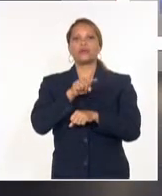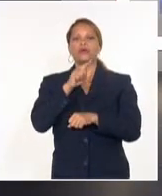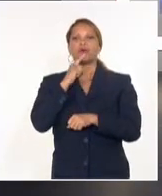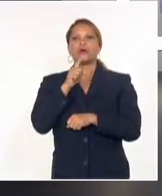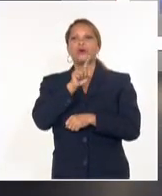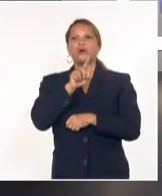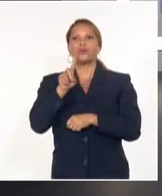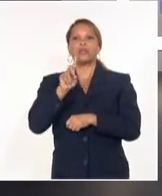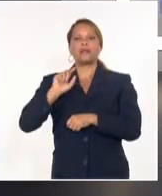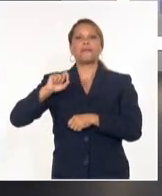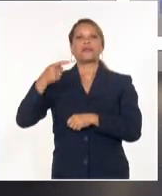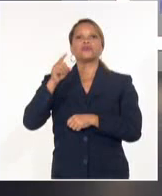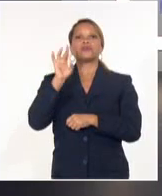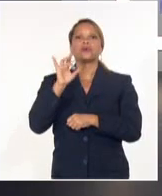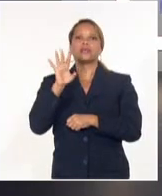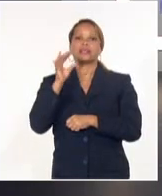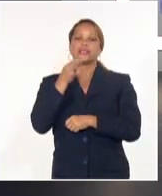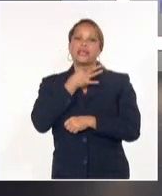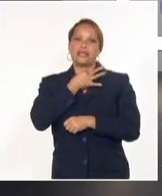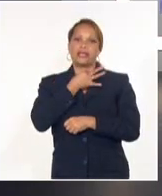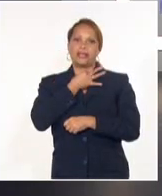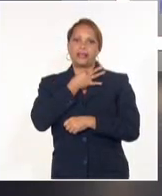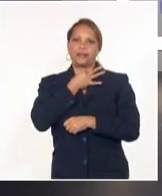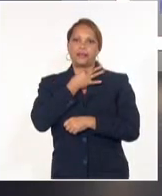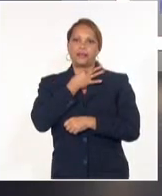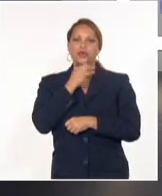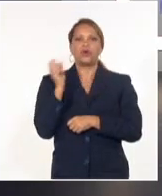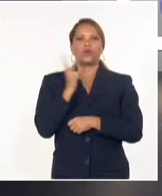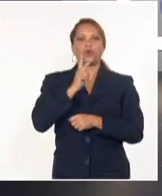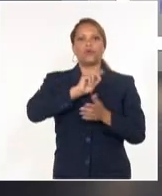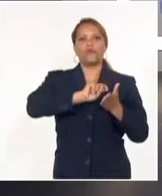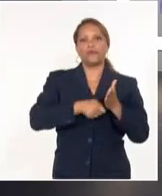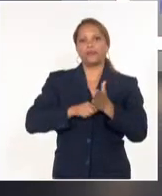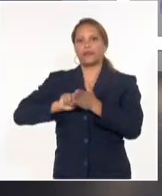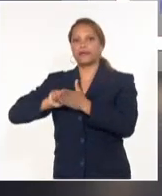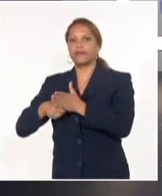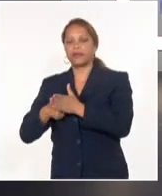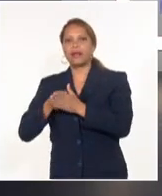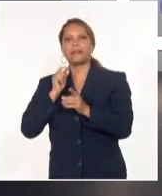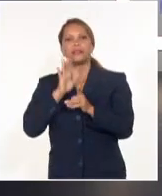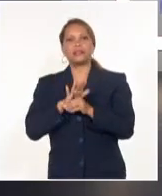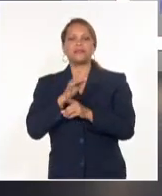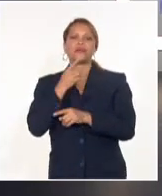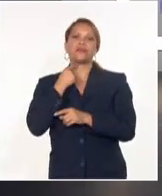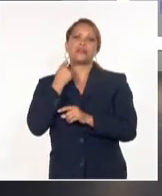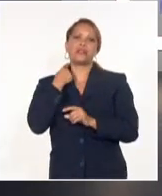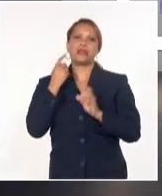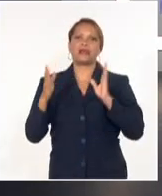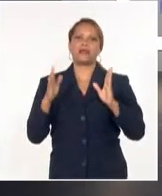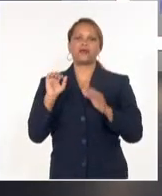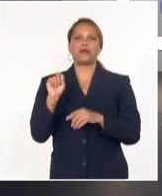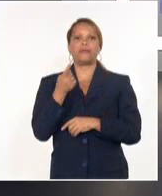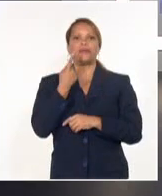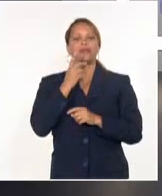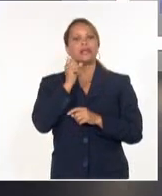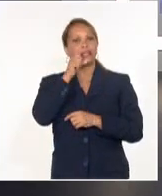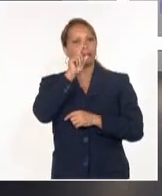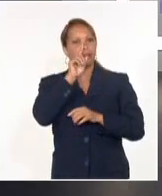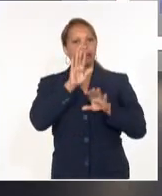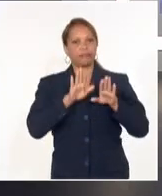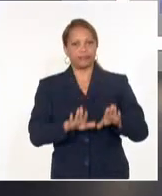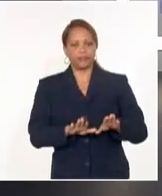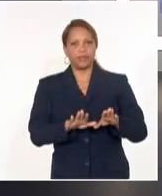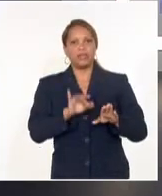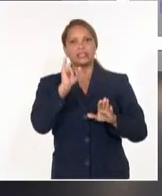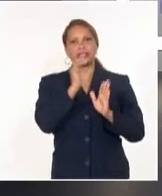del próximo 15 de enero. Las partes firmaron a inicios de año, usted lo recordará, un primer cese de fuego bilateral por seis meses, pero el